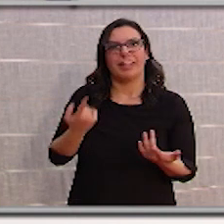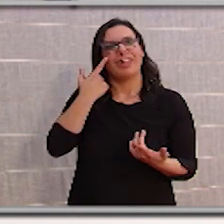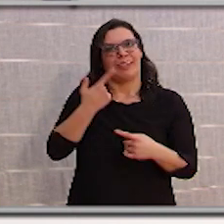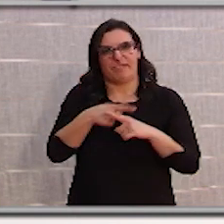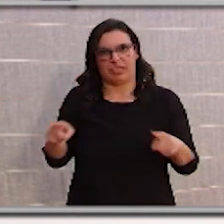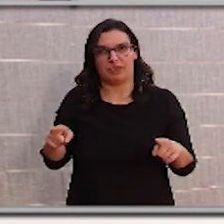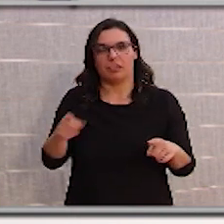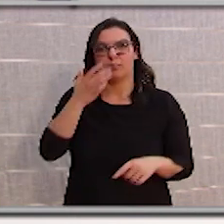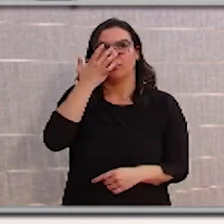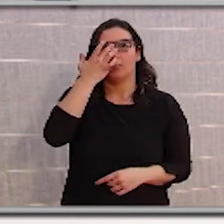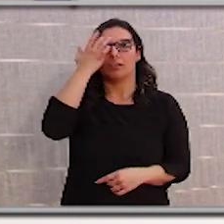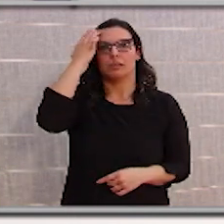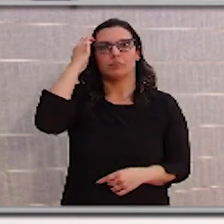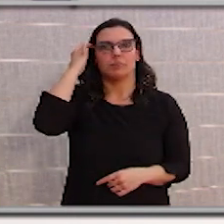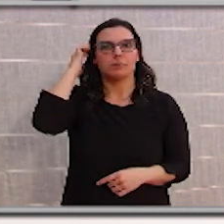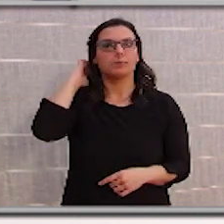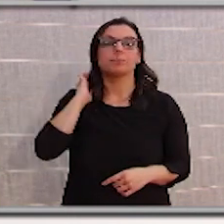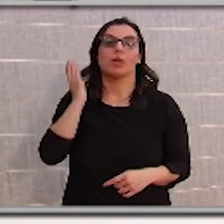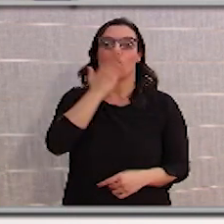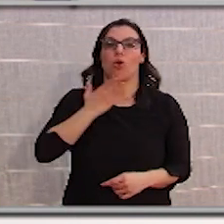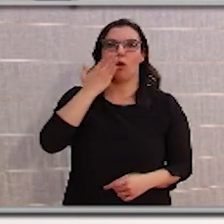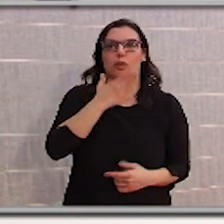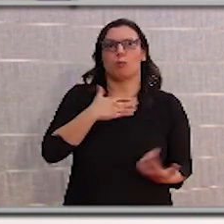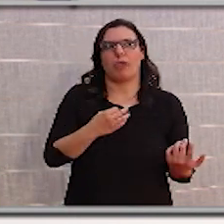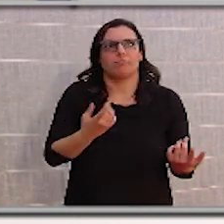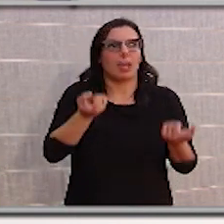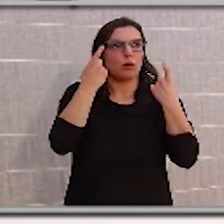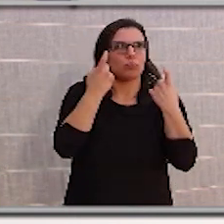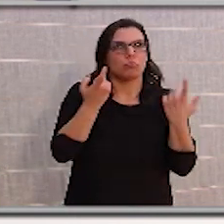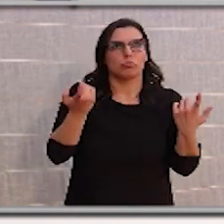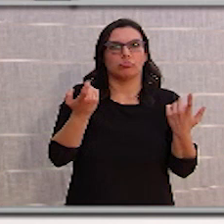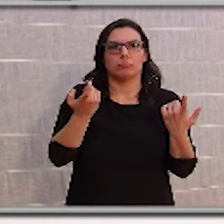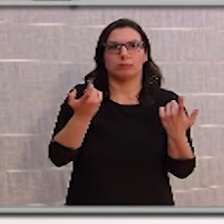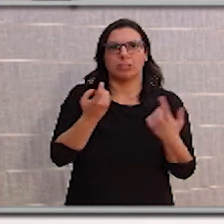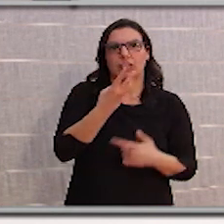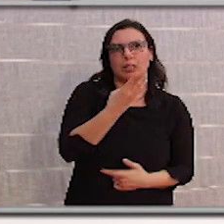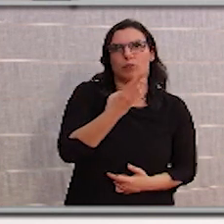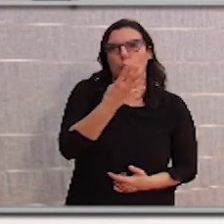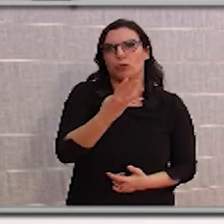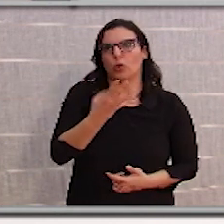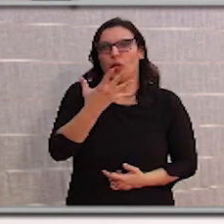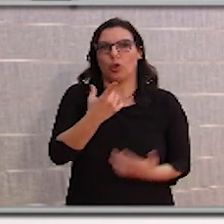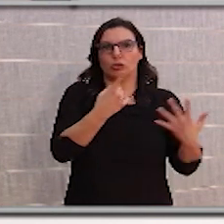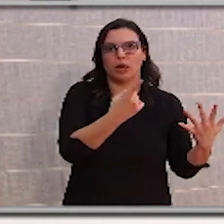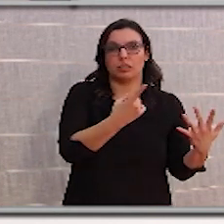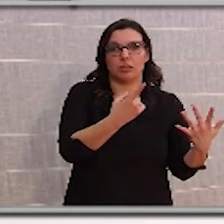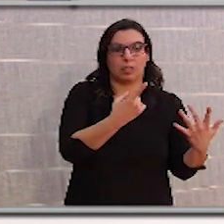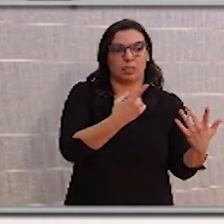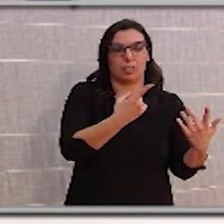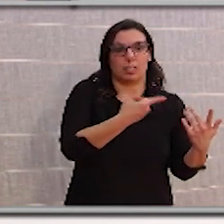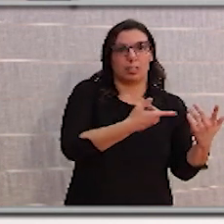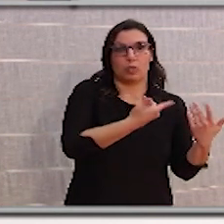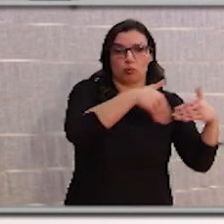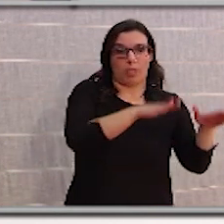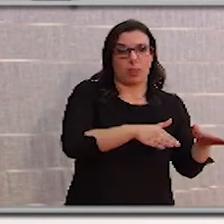todas nuestras escuelas con tres, cuatro, cinco, seis chavales que mandarlos a casa con los abuelos,